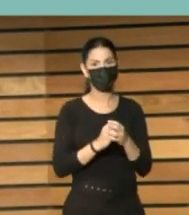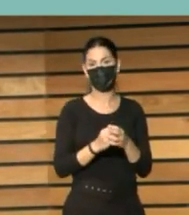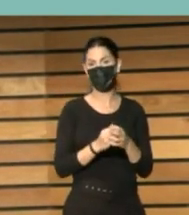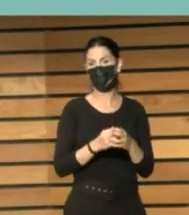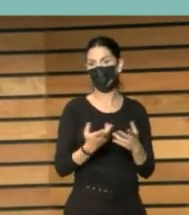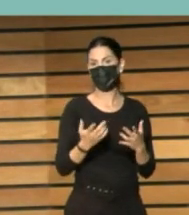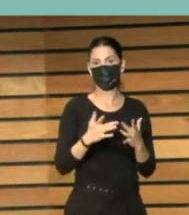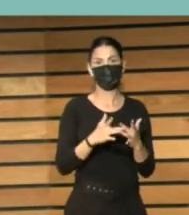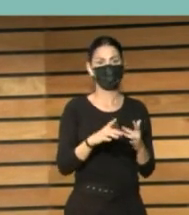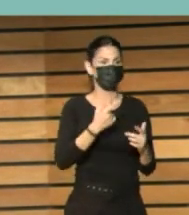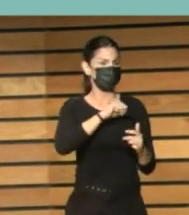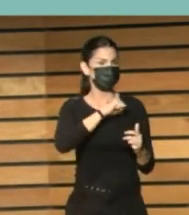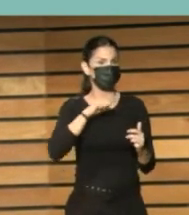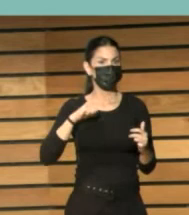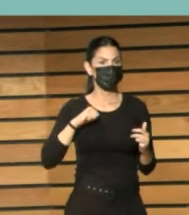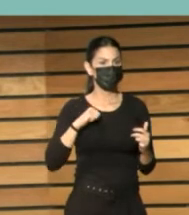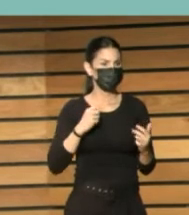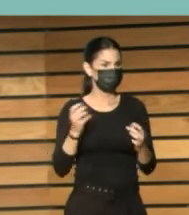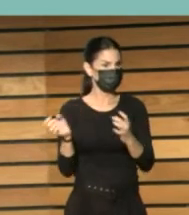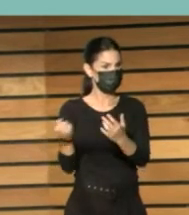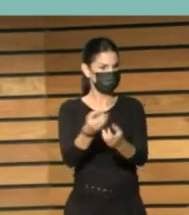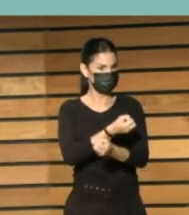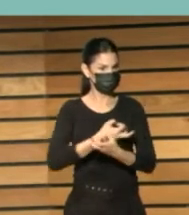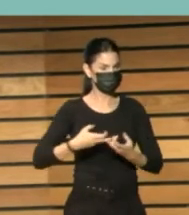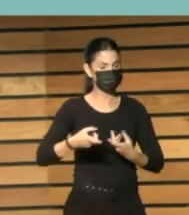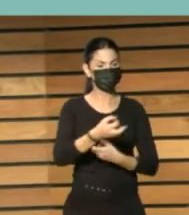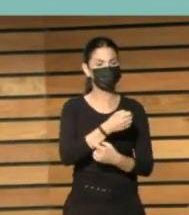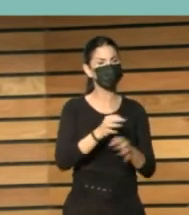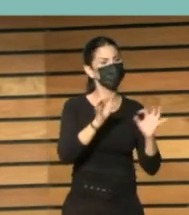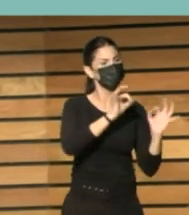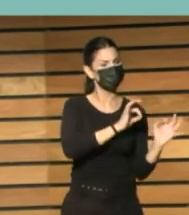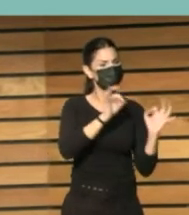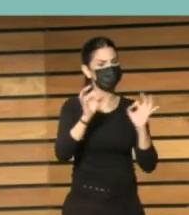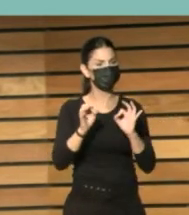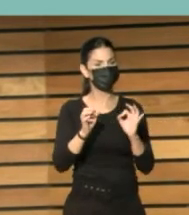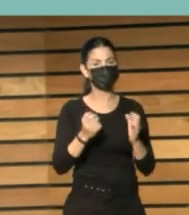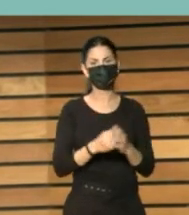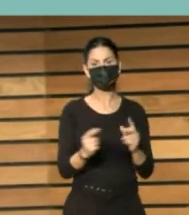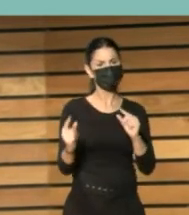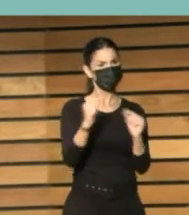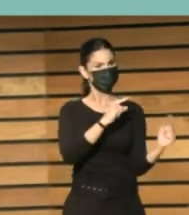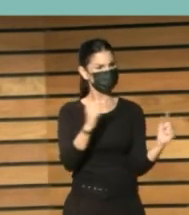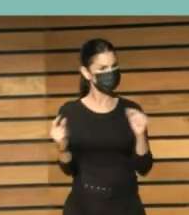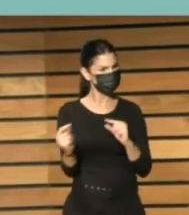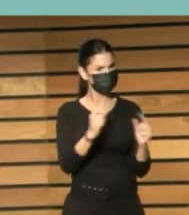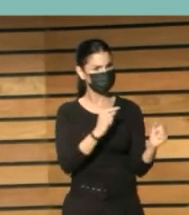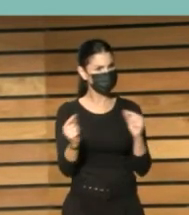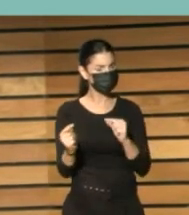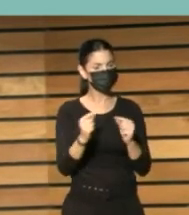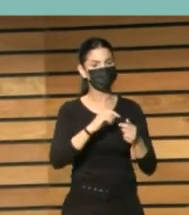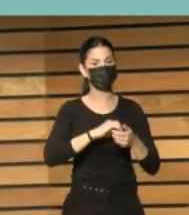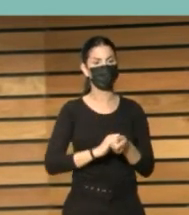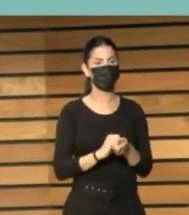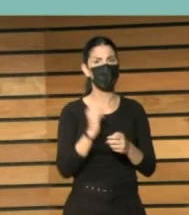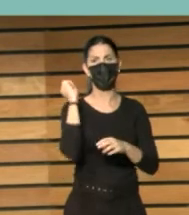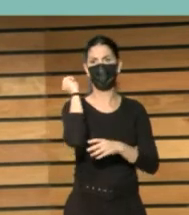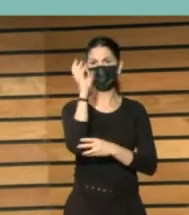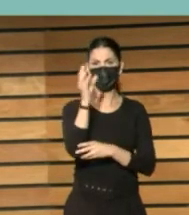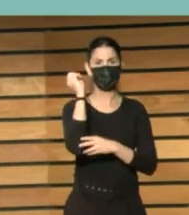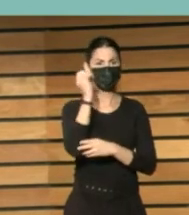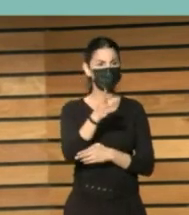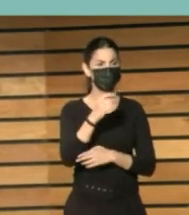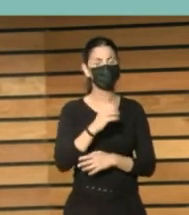Una mirada organizativa. Hemos hecho mesas redondas, aunque tengan ese formato. Hemos hecho ponencias,